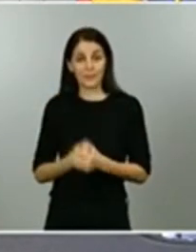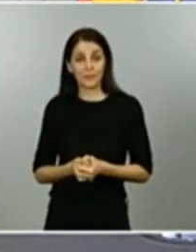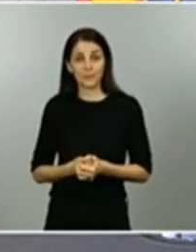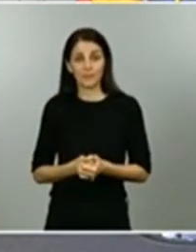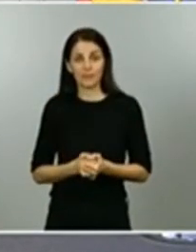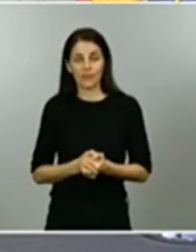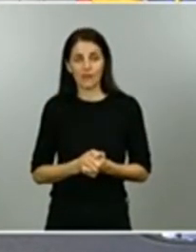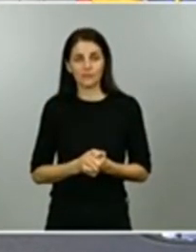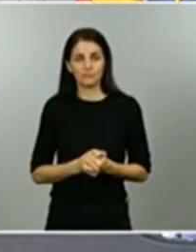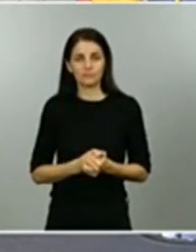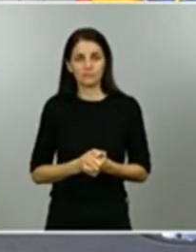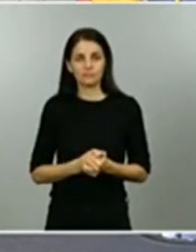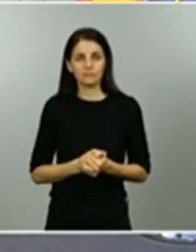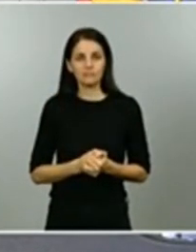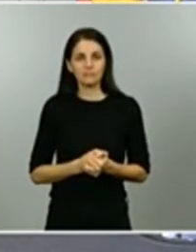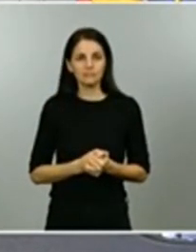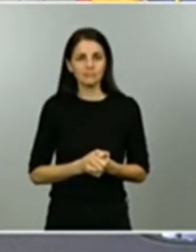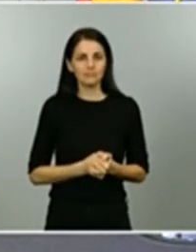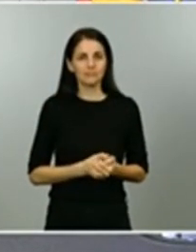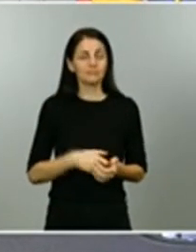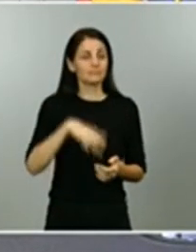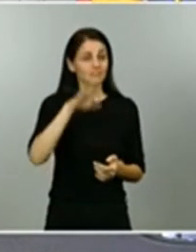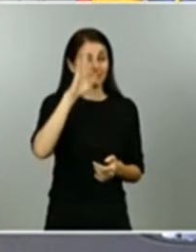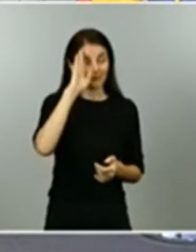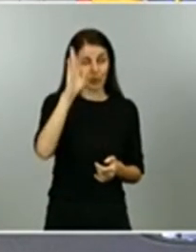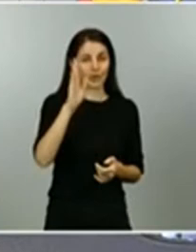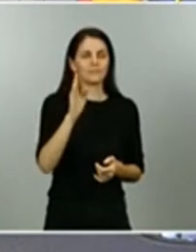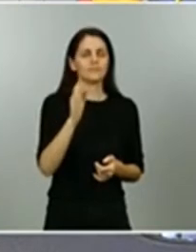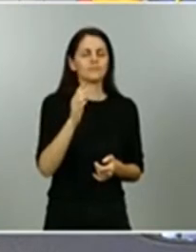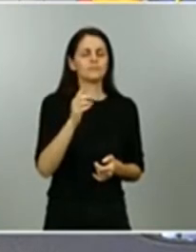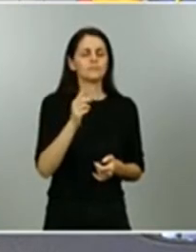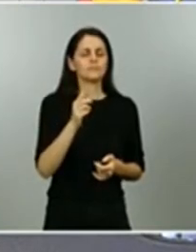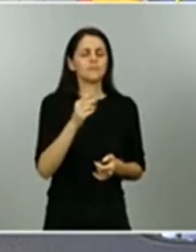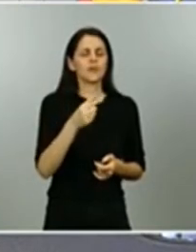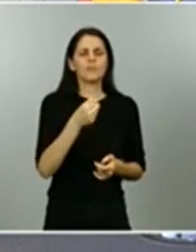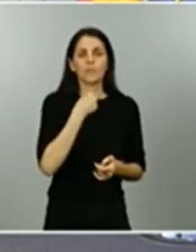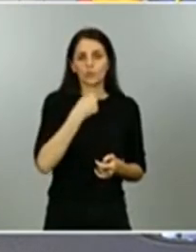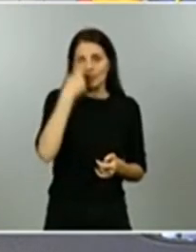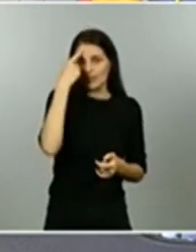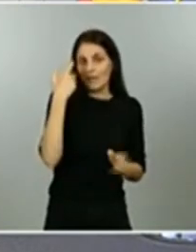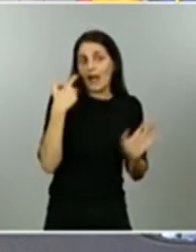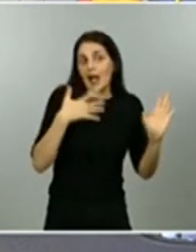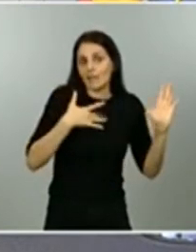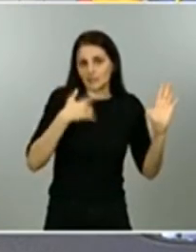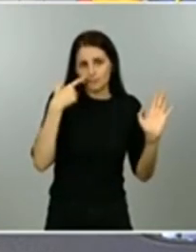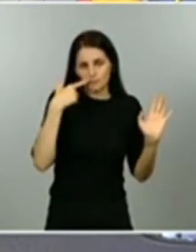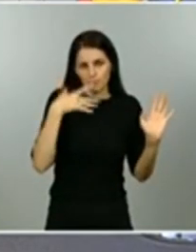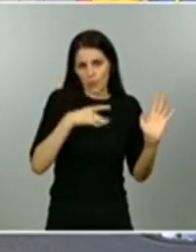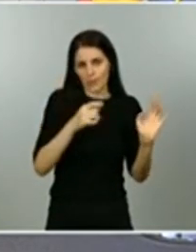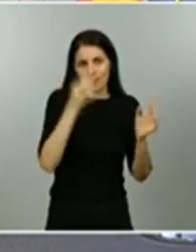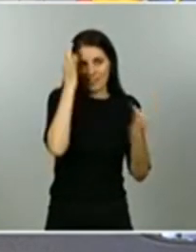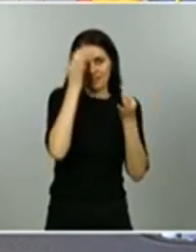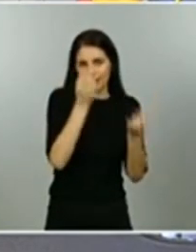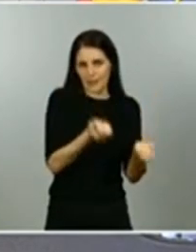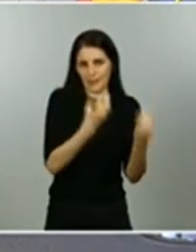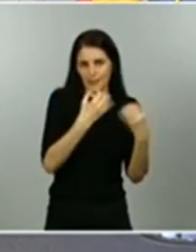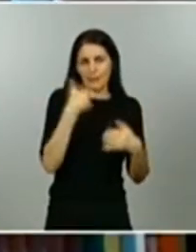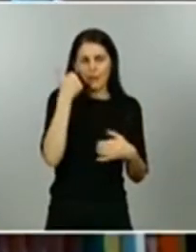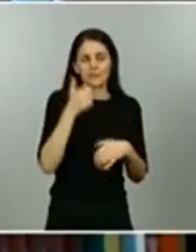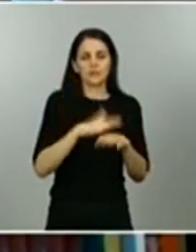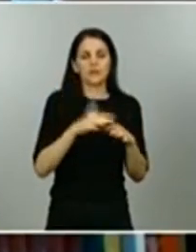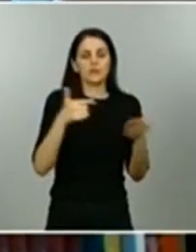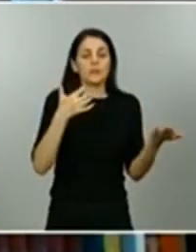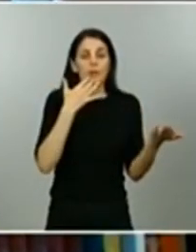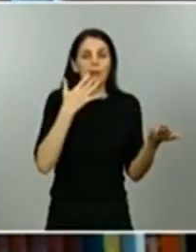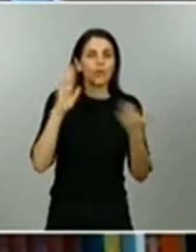Silvia Mascareño de Radio Televisión Canaria me gustaría saber si nos podían dar más detalles de cuáles son entre otras las fortalezas de Canarias para pasar a fase 1 si